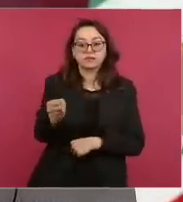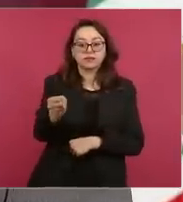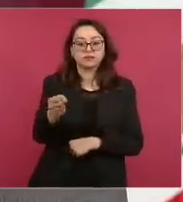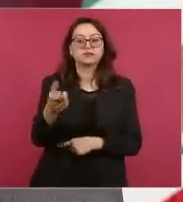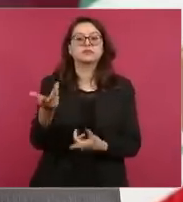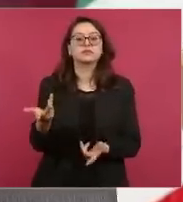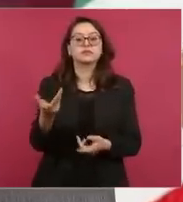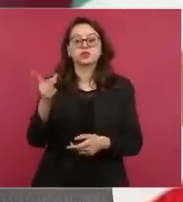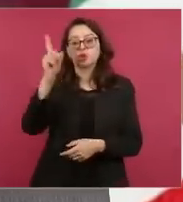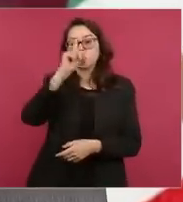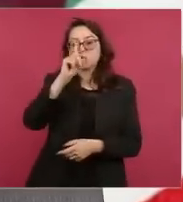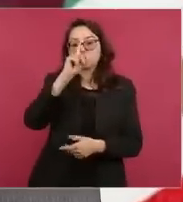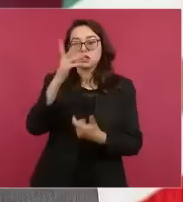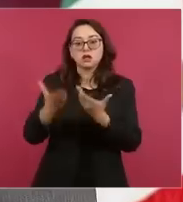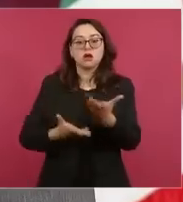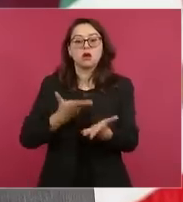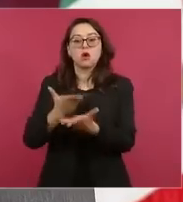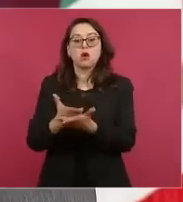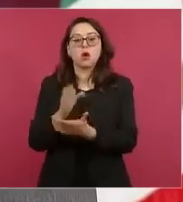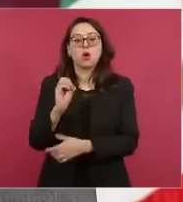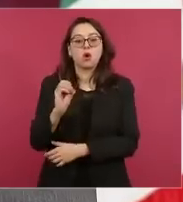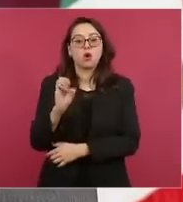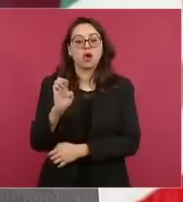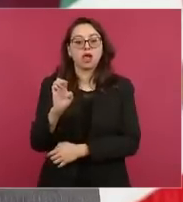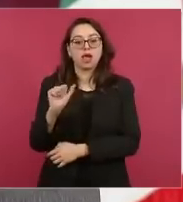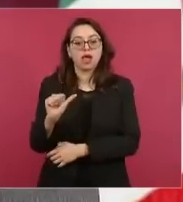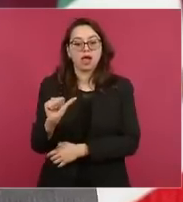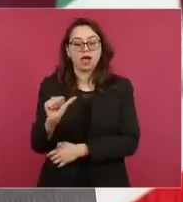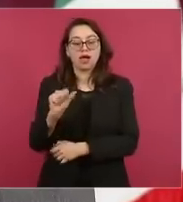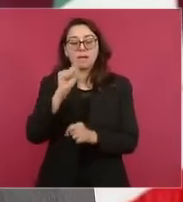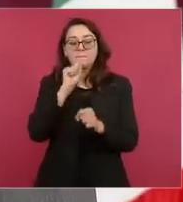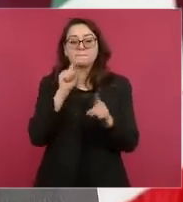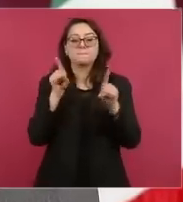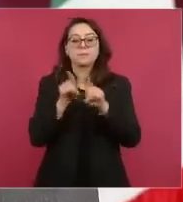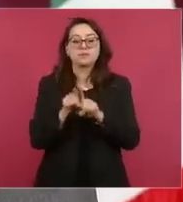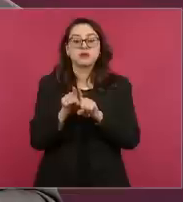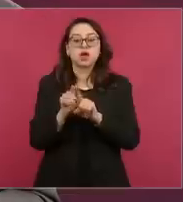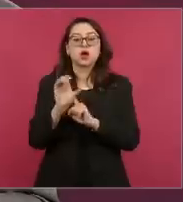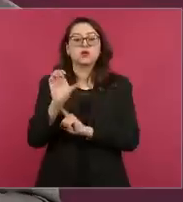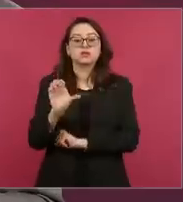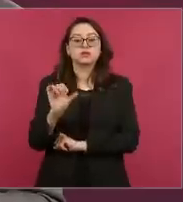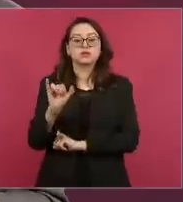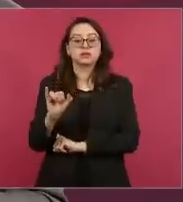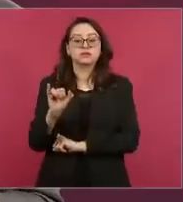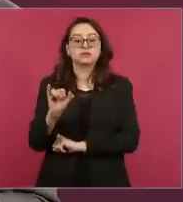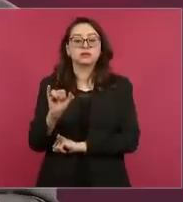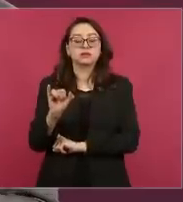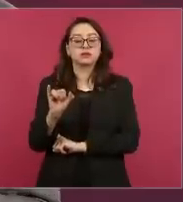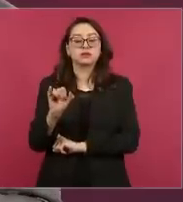Comisión Interamericana, donde estaba